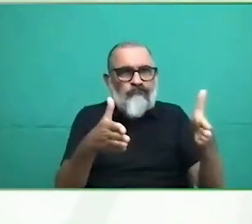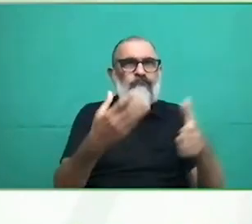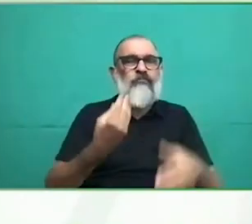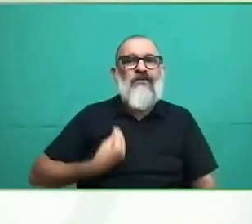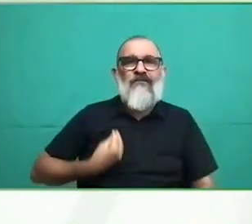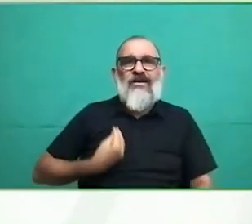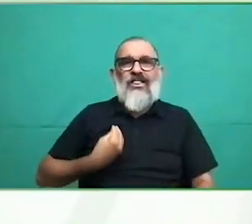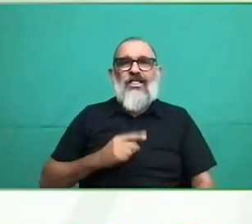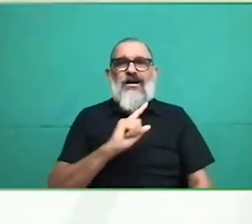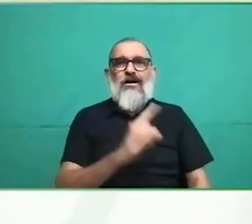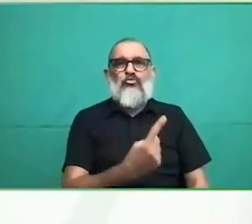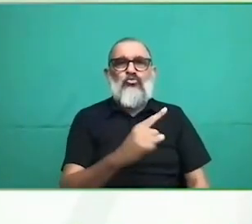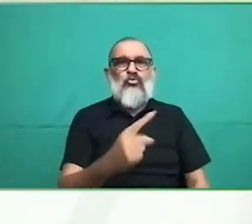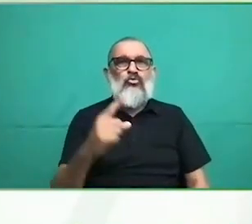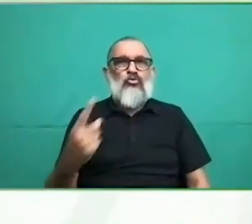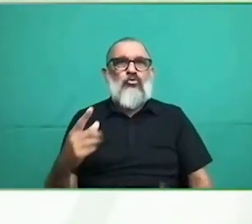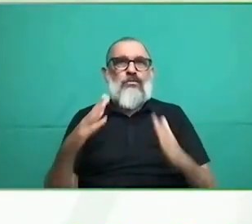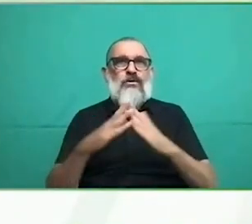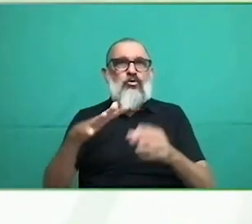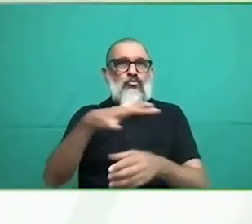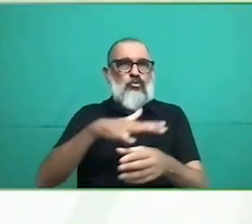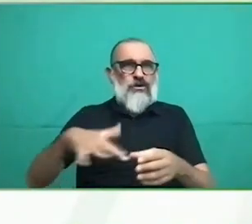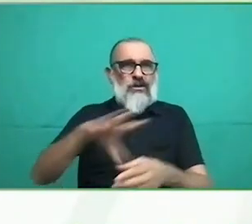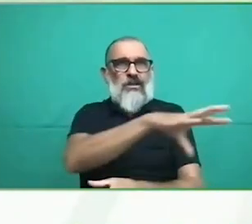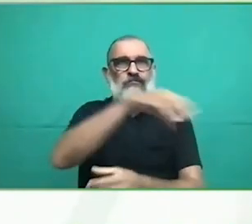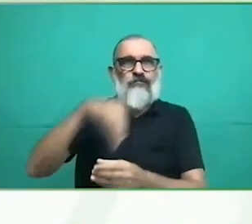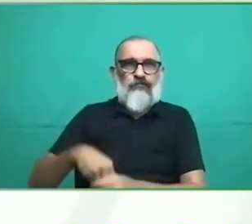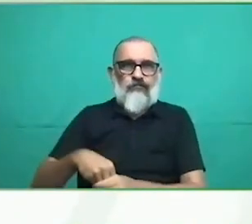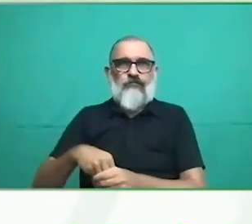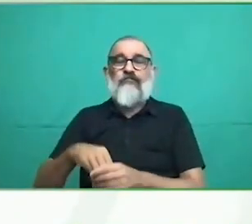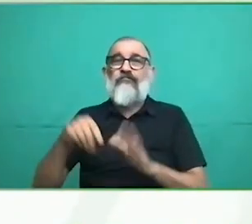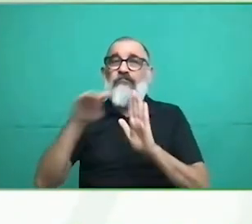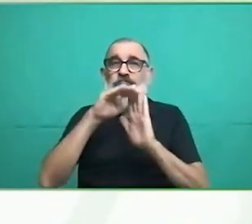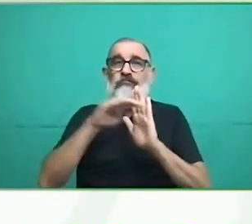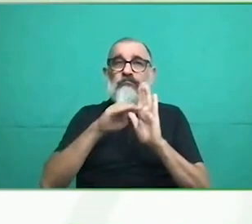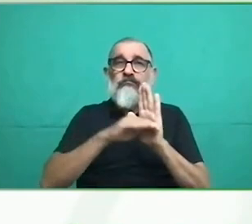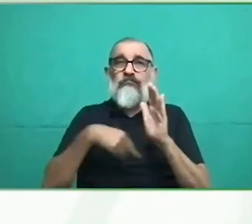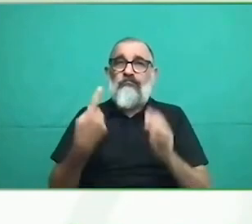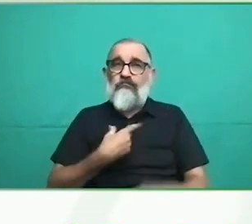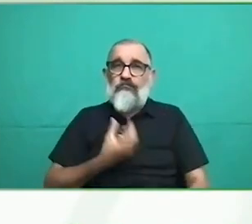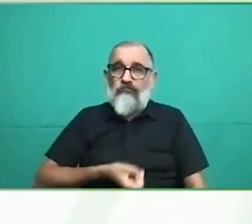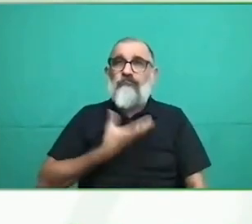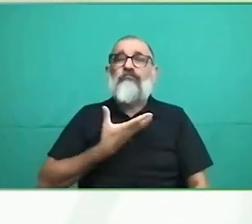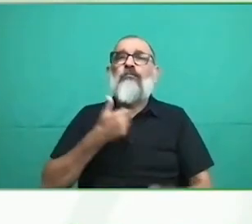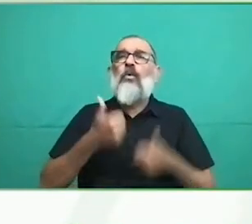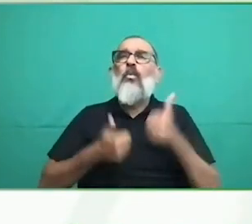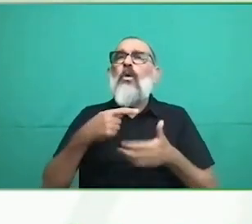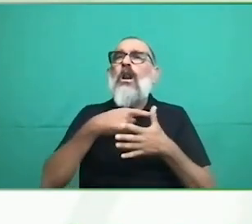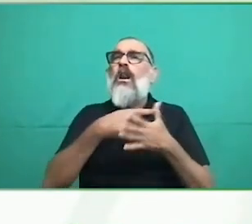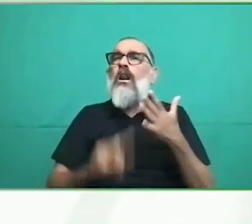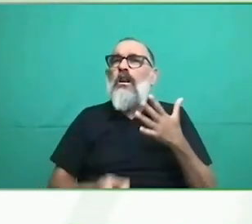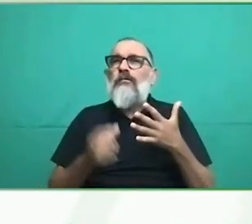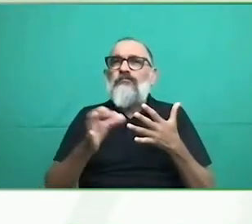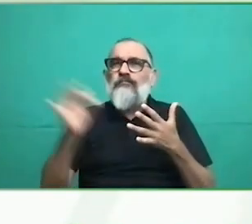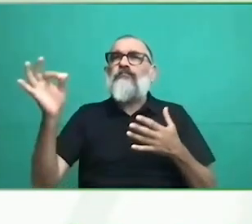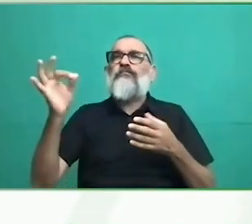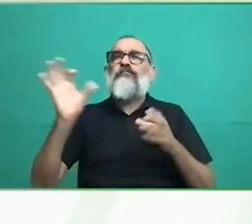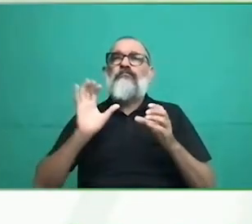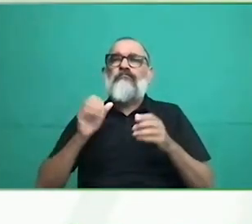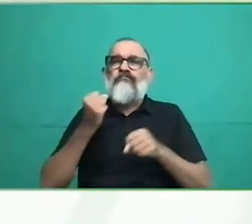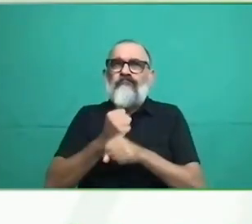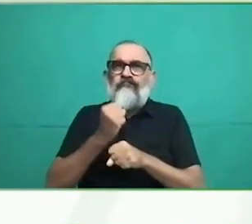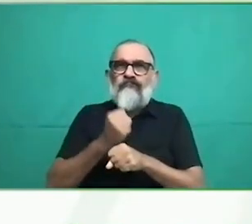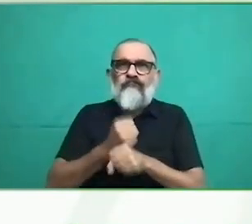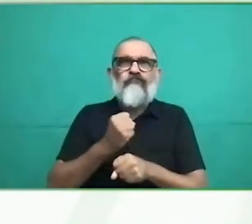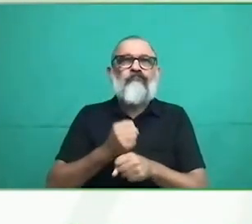serie de situaciones que pueden generar conflictos y nuestra experiencia facilita acuerdos de convivencia.